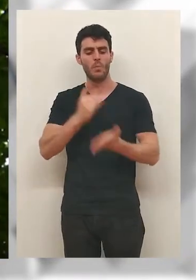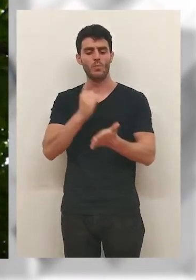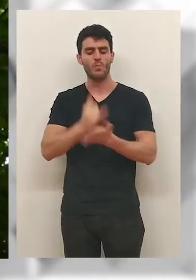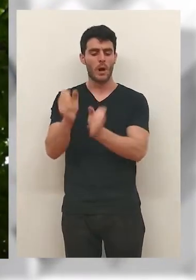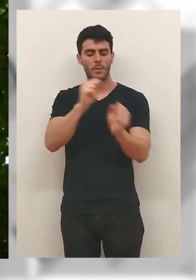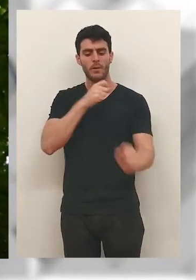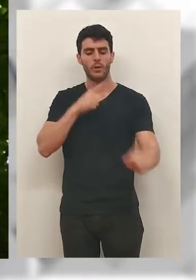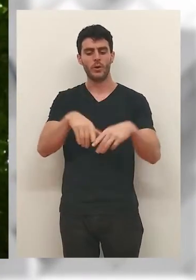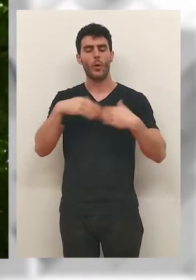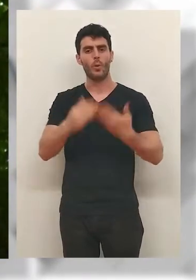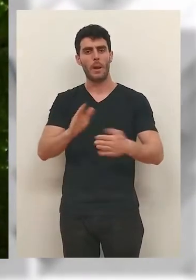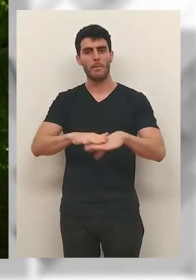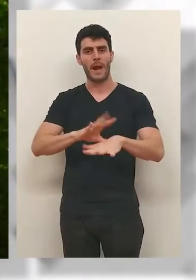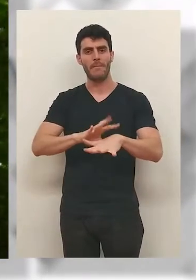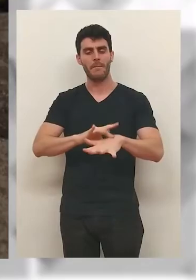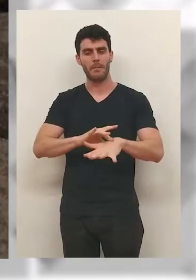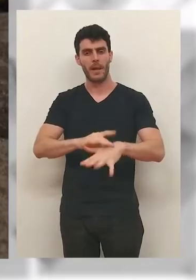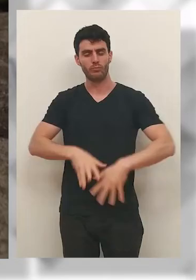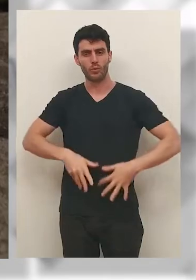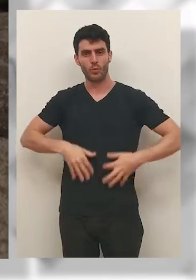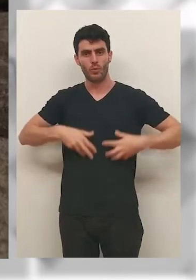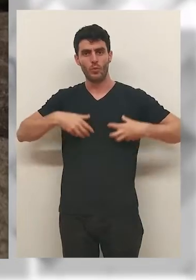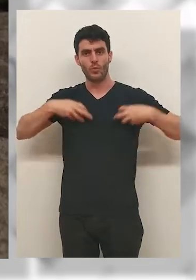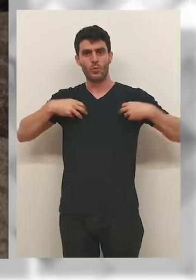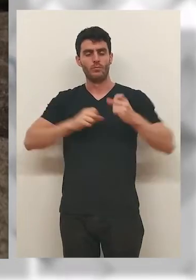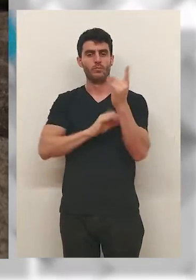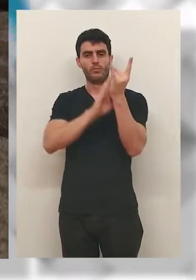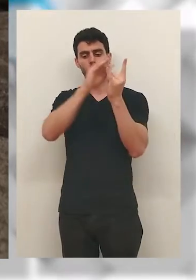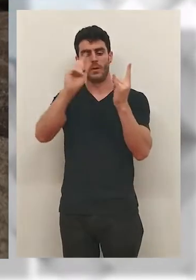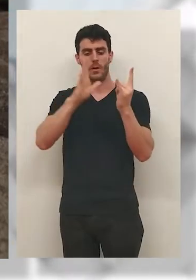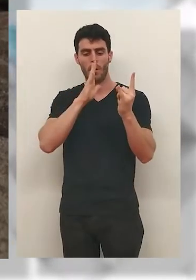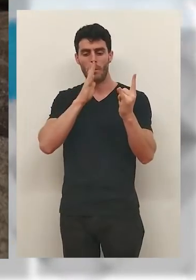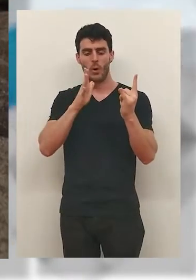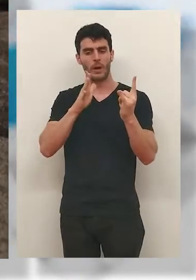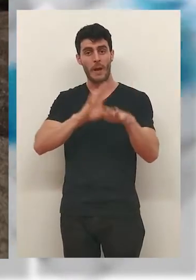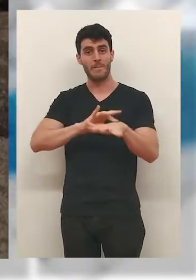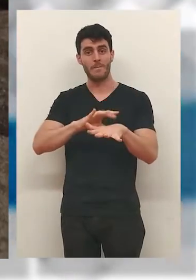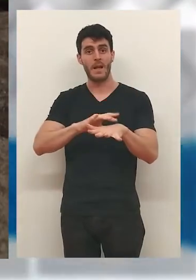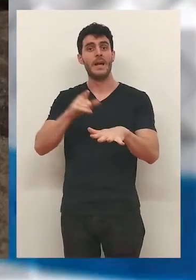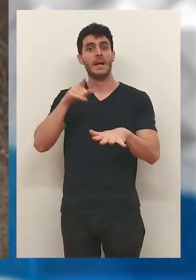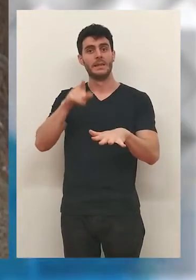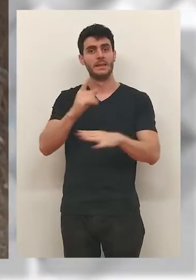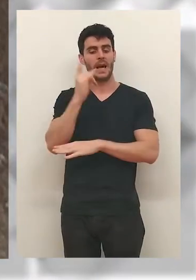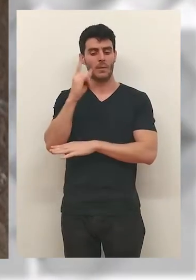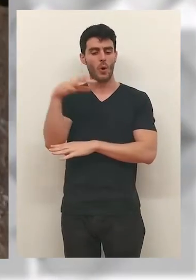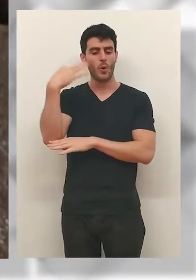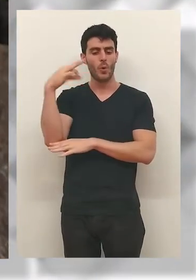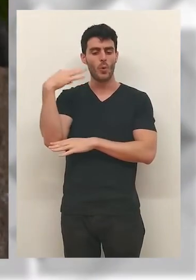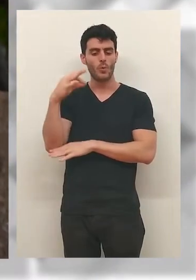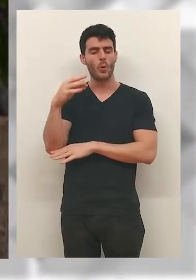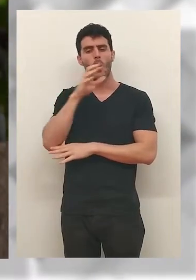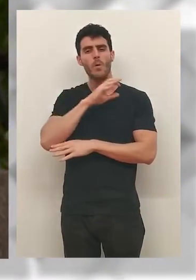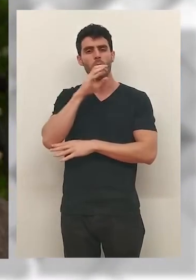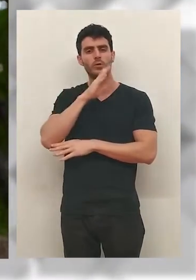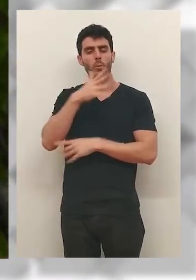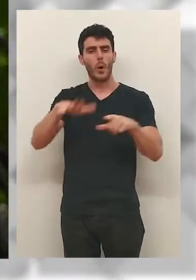llevado a cabo varias podas preventivas para intentar que la grafiosis no llegue a la savia del tronco. Y es que el Olmo, que tiene la peculiaridad de ser el único de